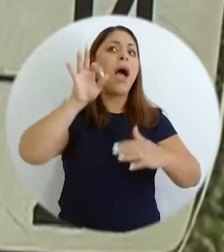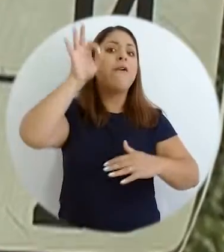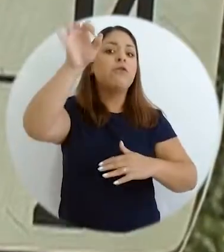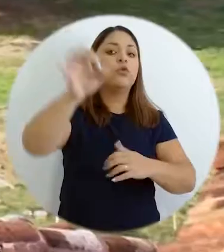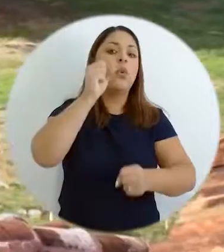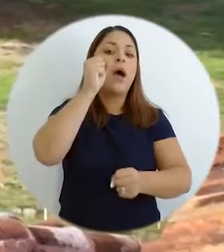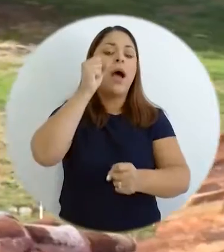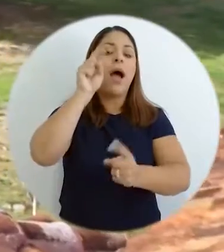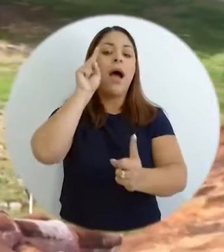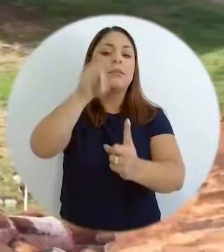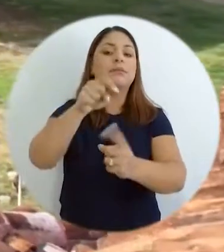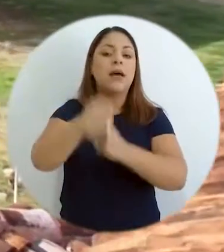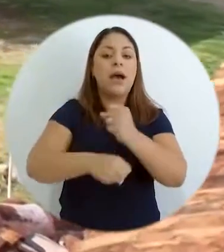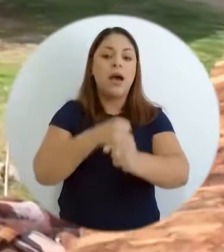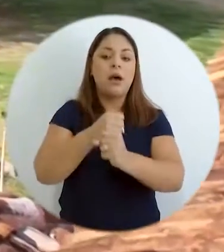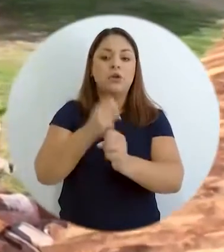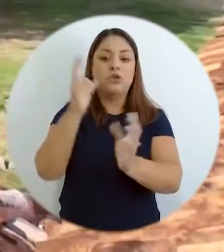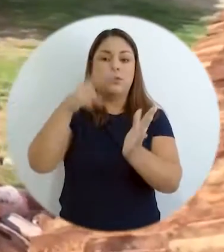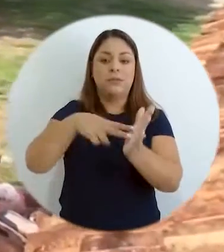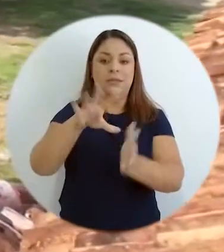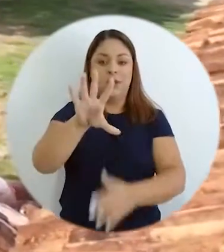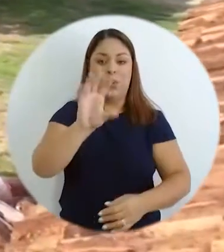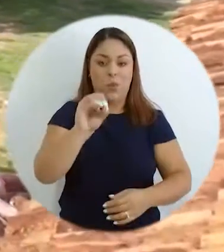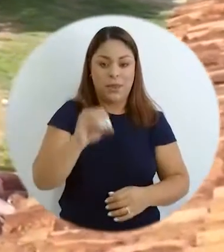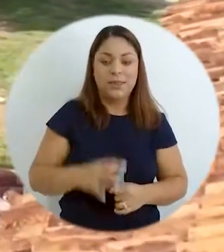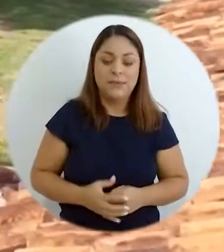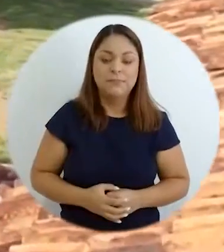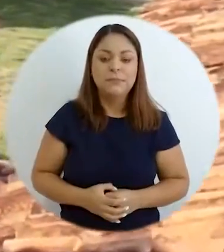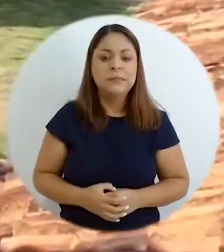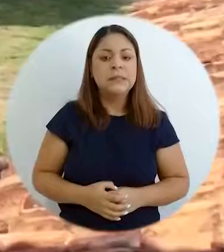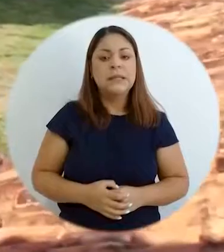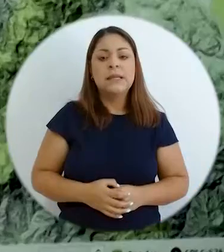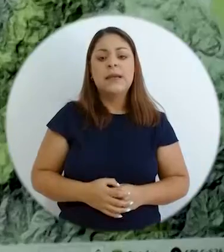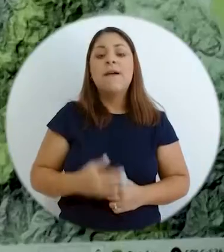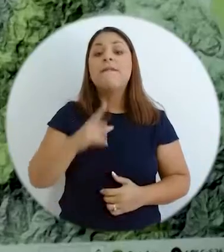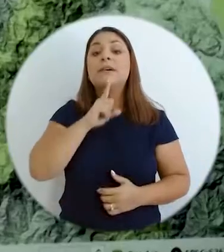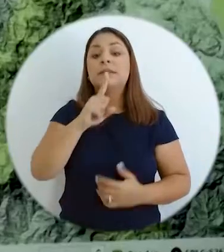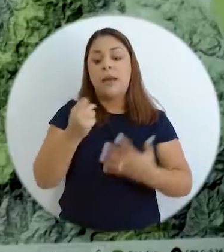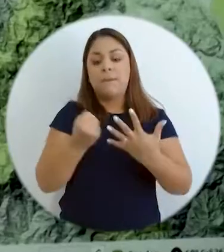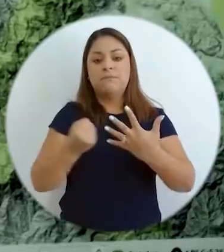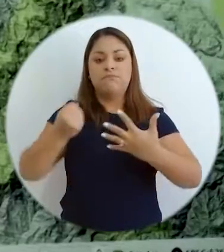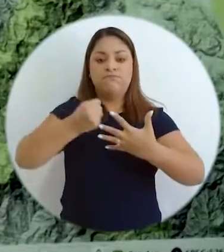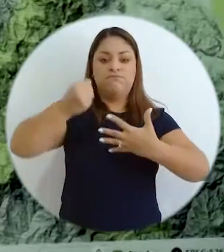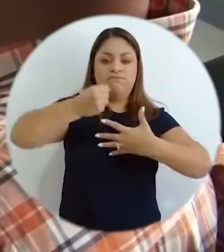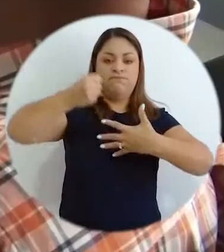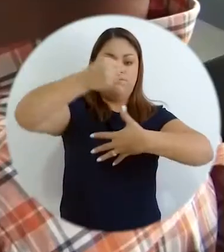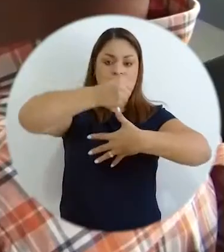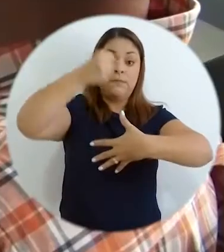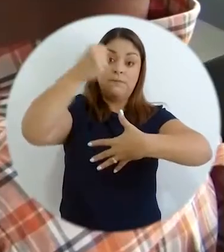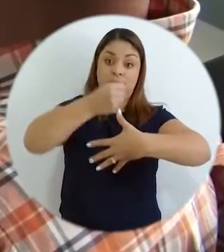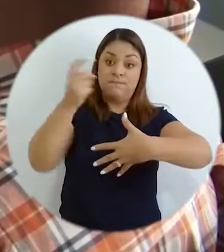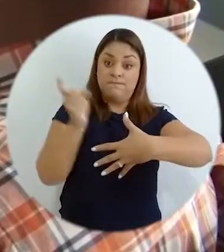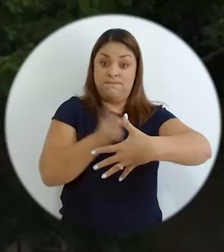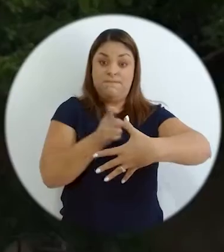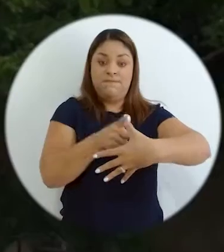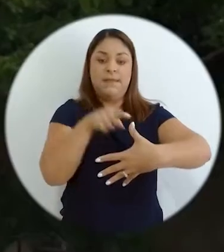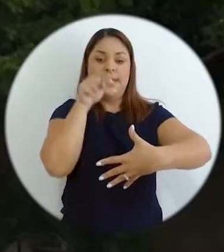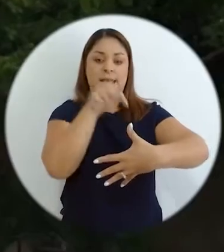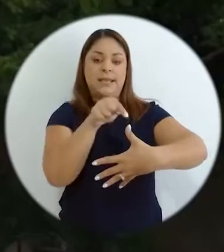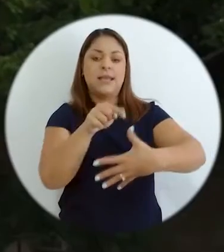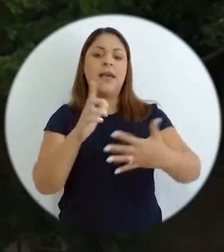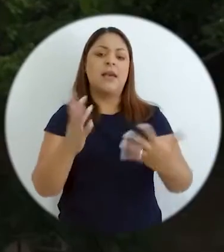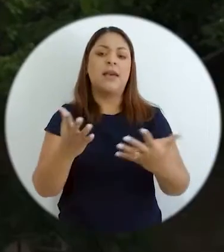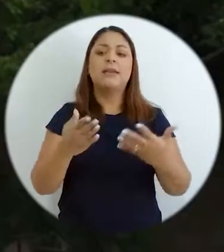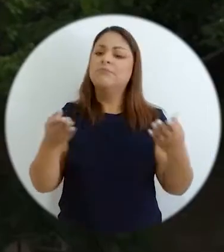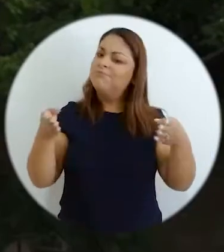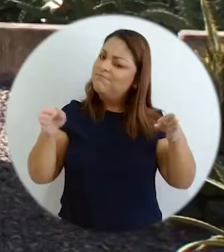2050. Dentro de las prioridades, bueno, la prioridad número uno, como le indico, el gobierno de la república es